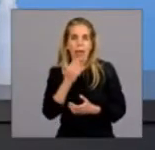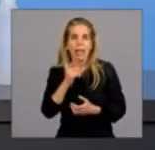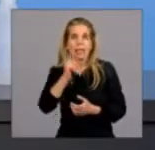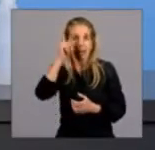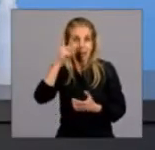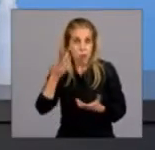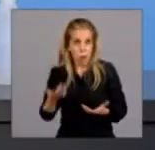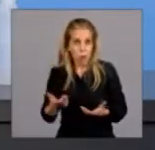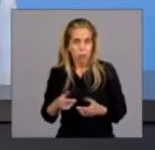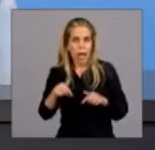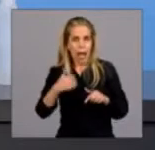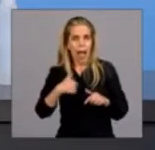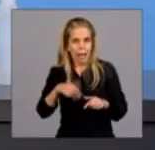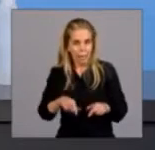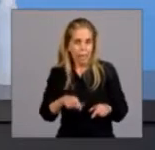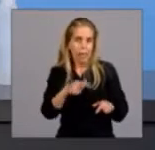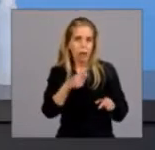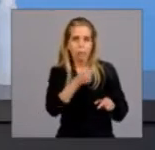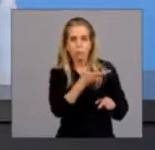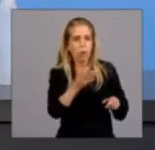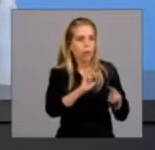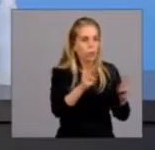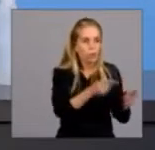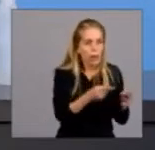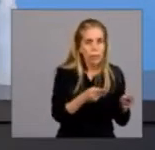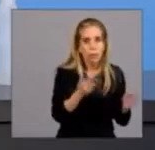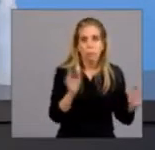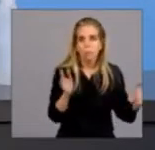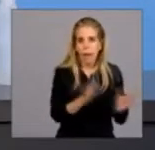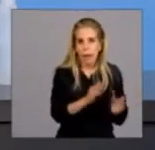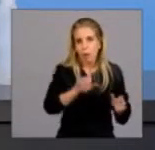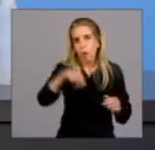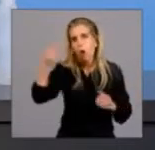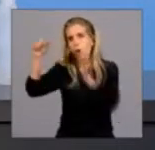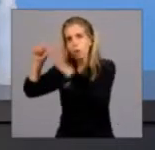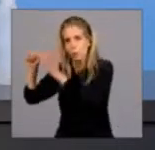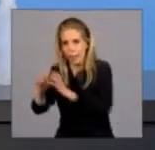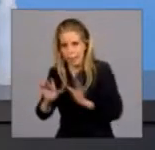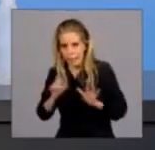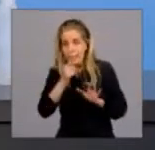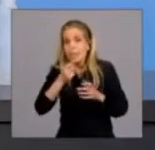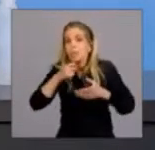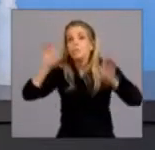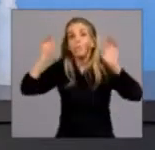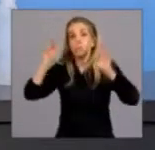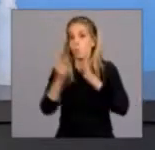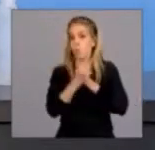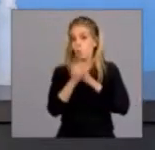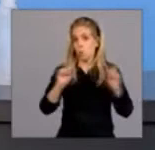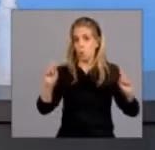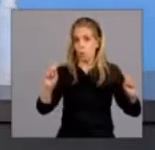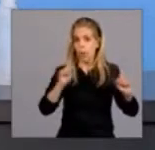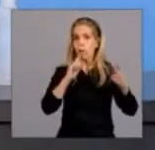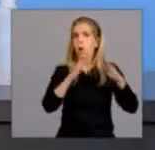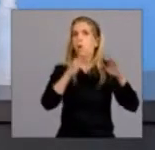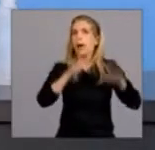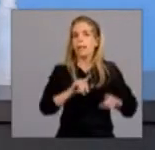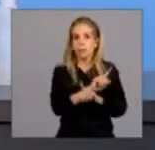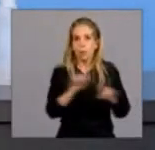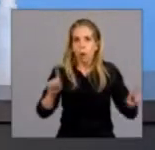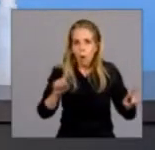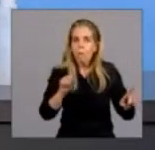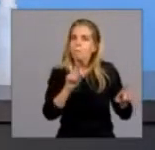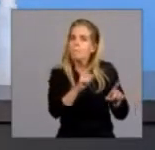tenemos los muertos que pudimos haber tenido si no nos hubiéramos cuidado. Pero como siempre digo, a cada